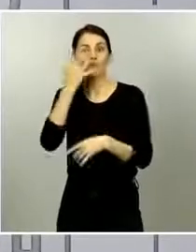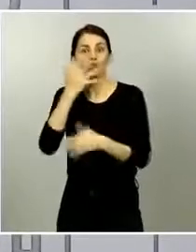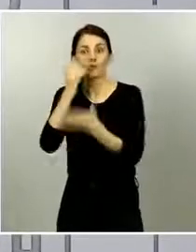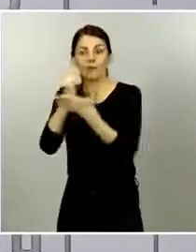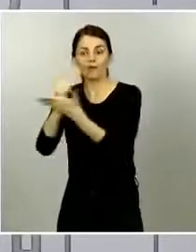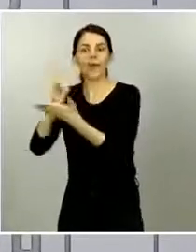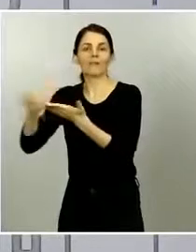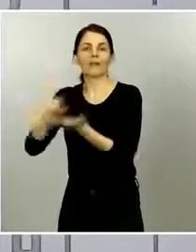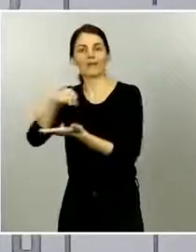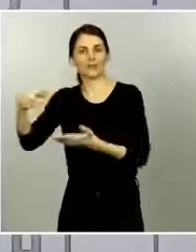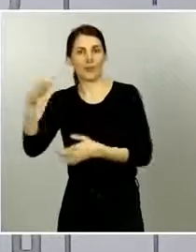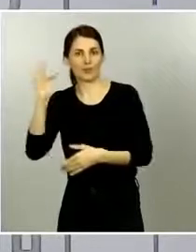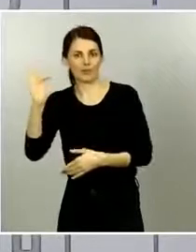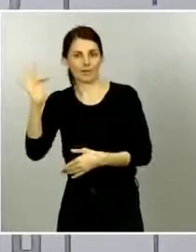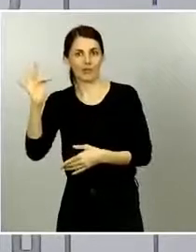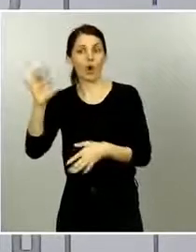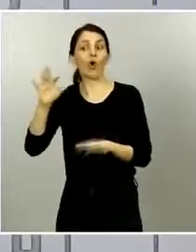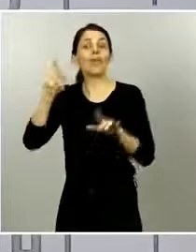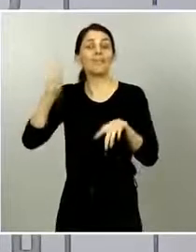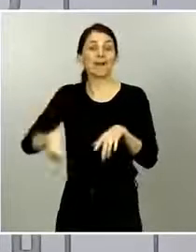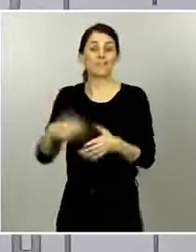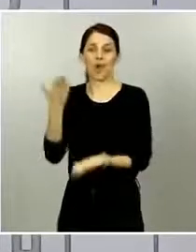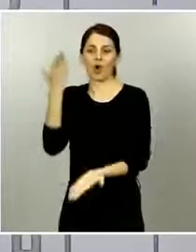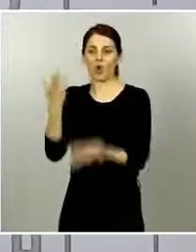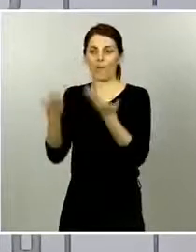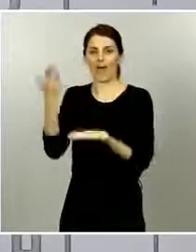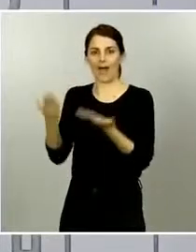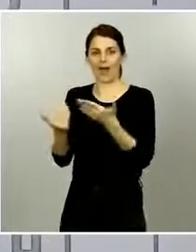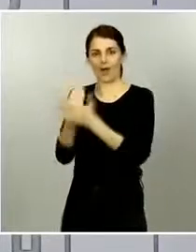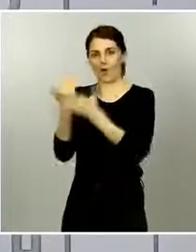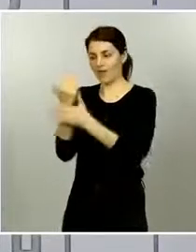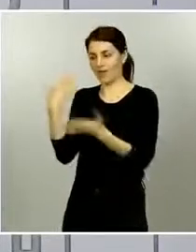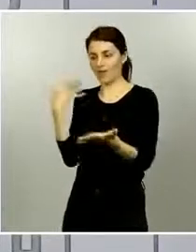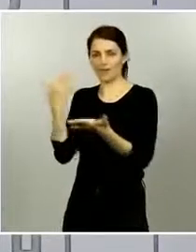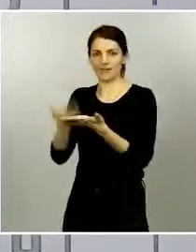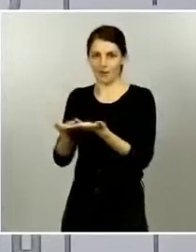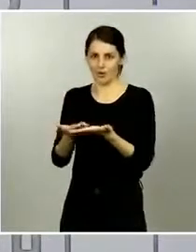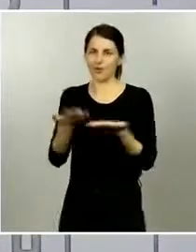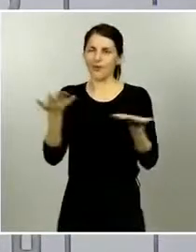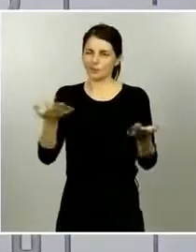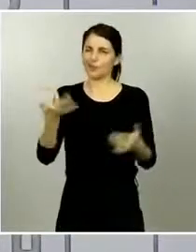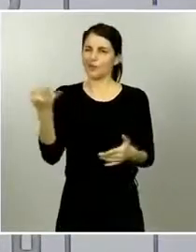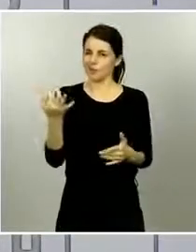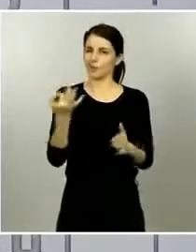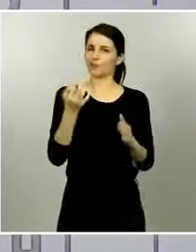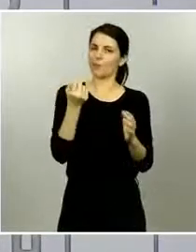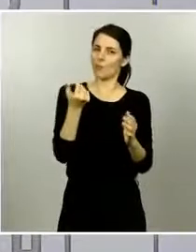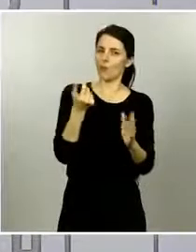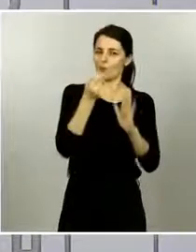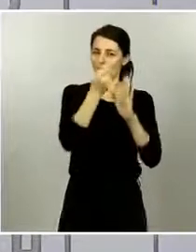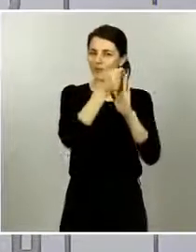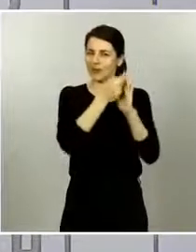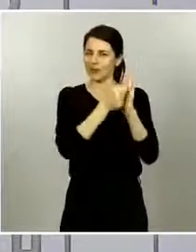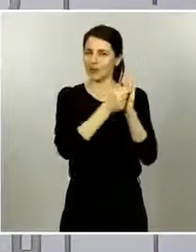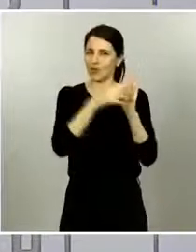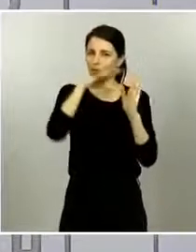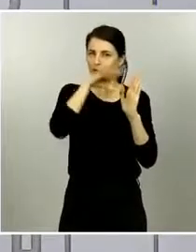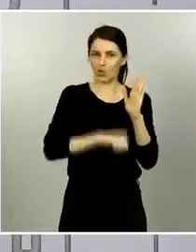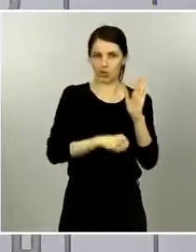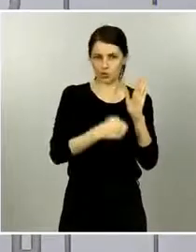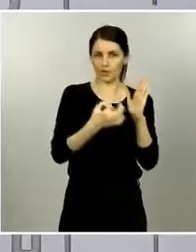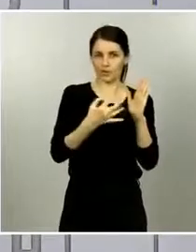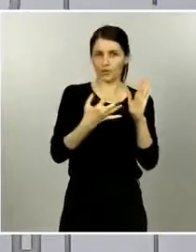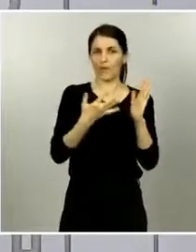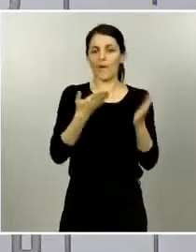cuanto cuántas de esas son positivas y cómo se compara esto con los días previos por lo tanto tanto la R como el resto de los